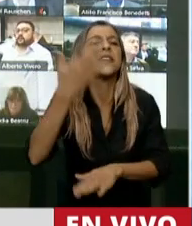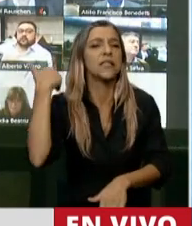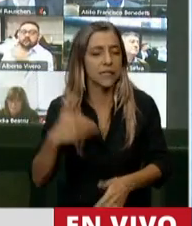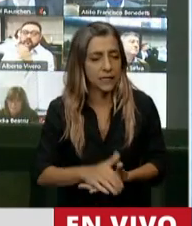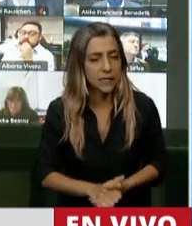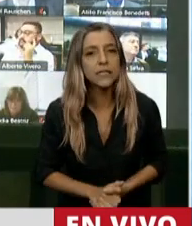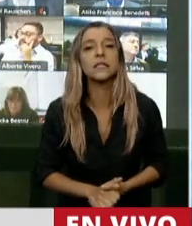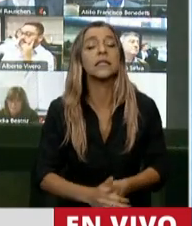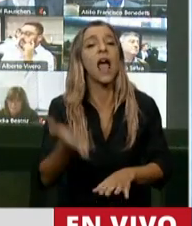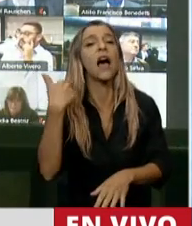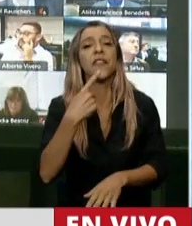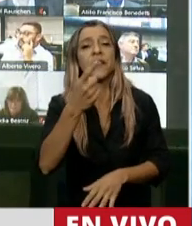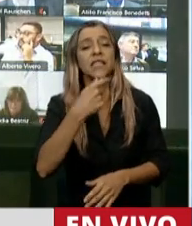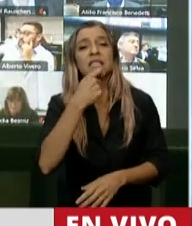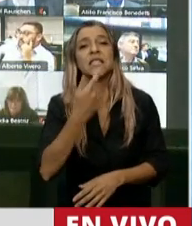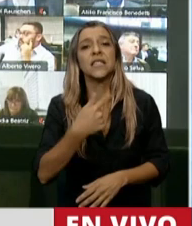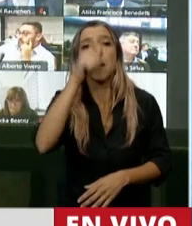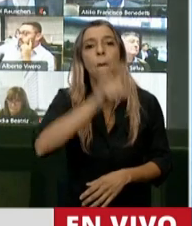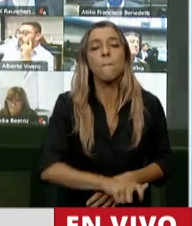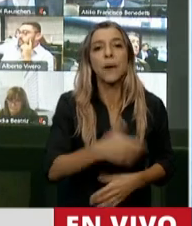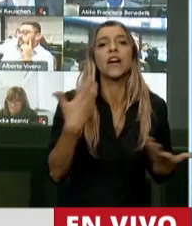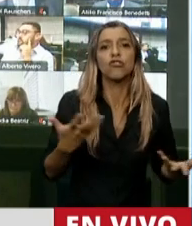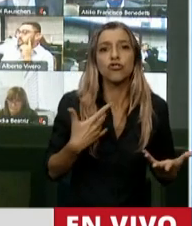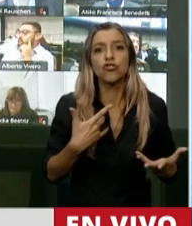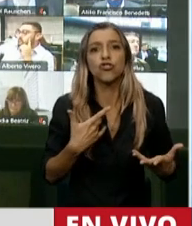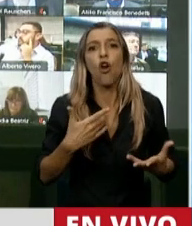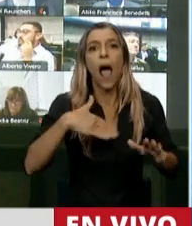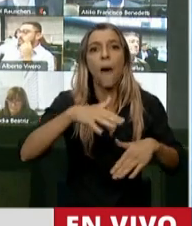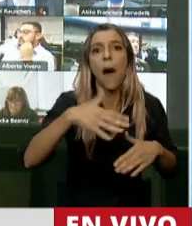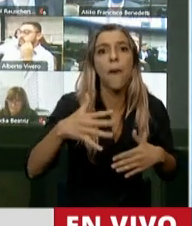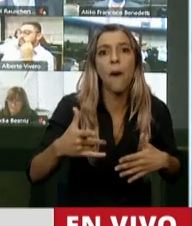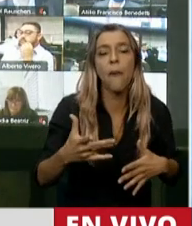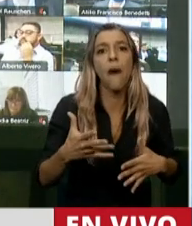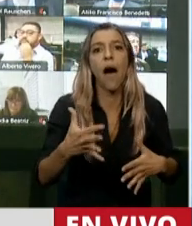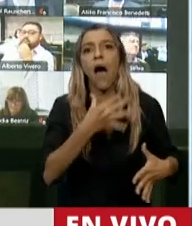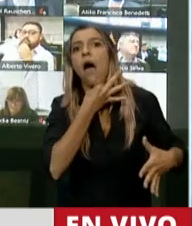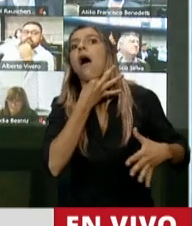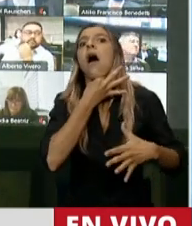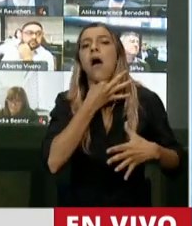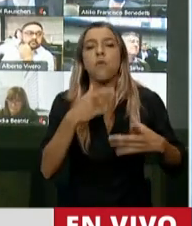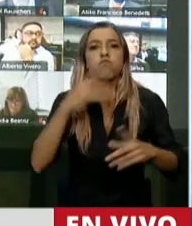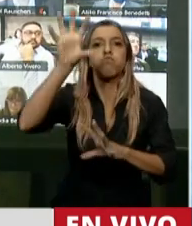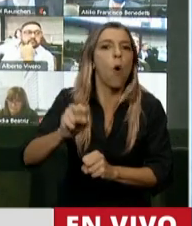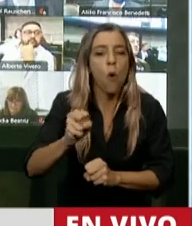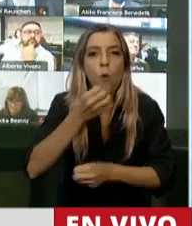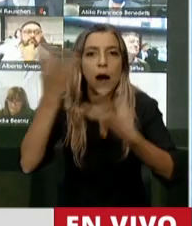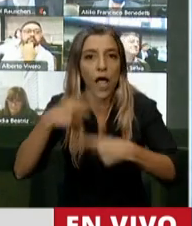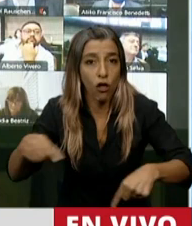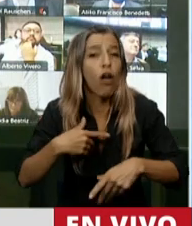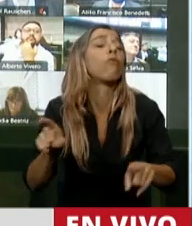no repara en lo que se agarra. Y este gobierno se está ahogando, señor Presidente.